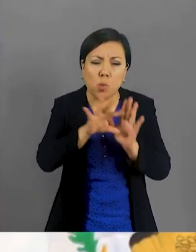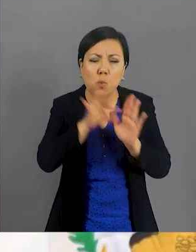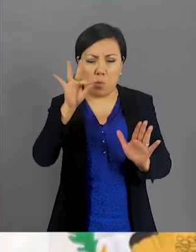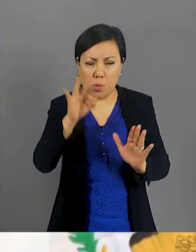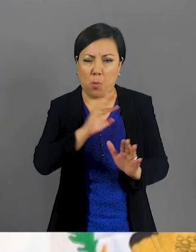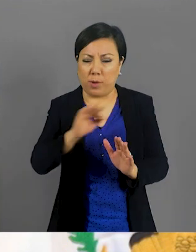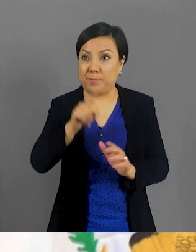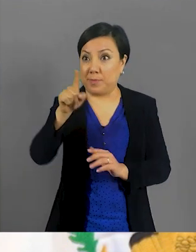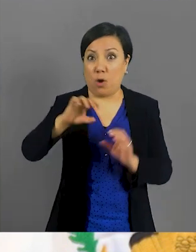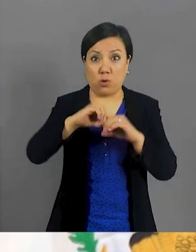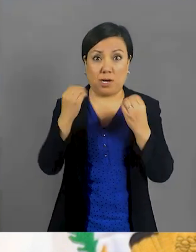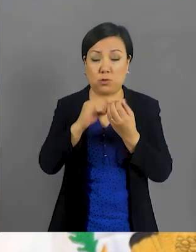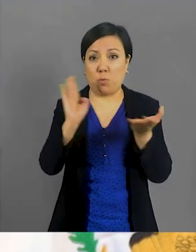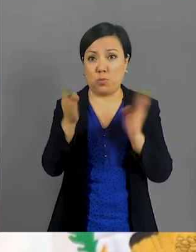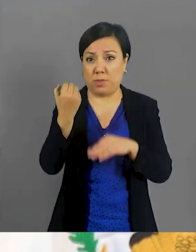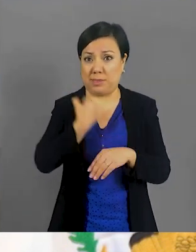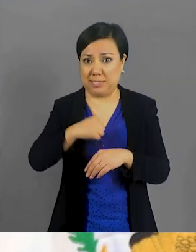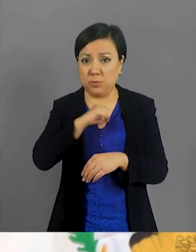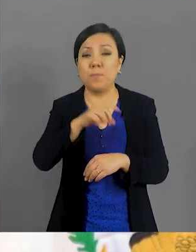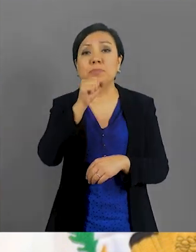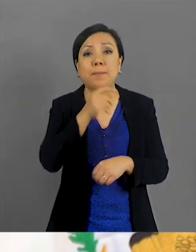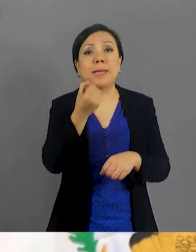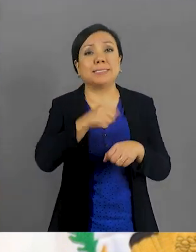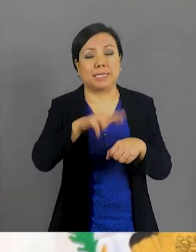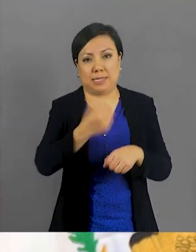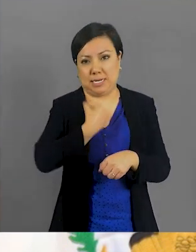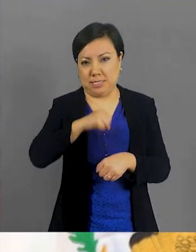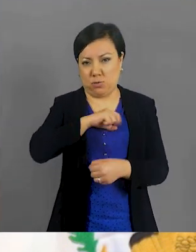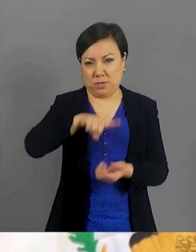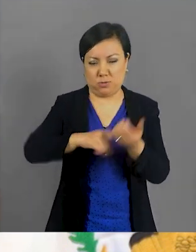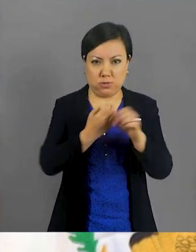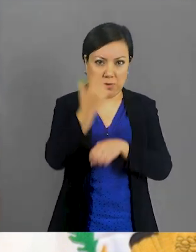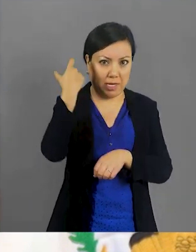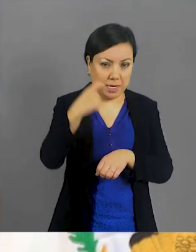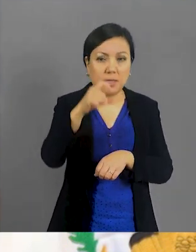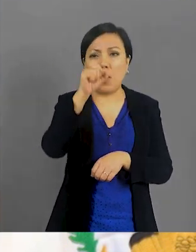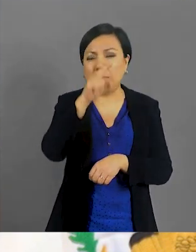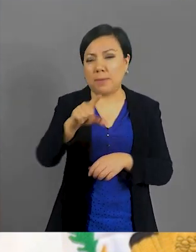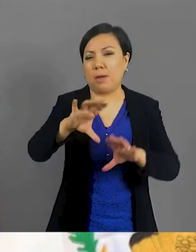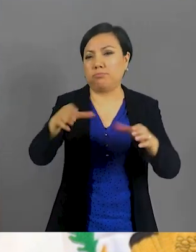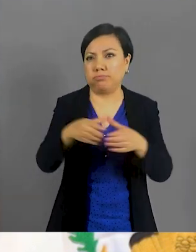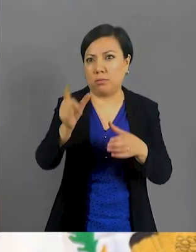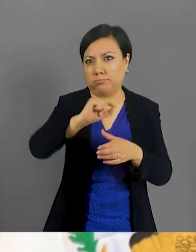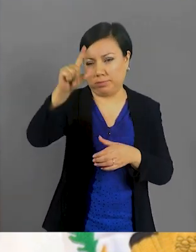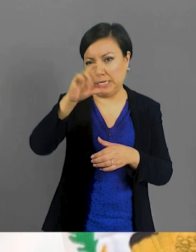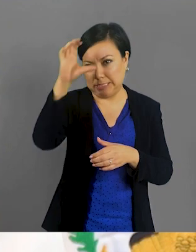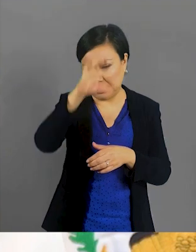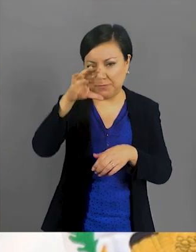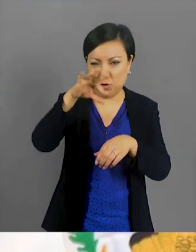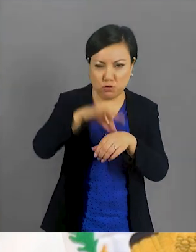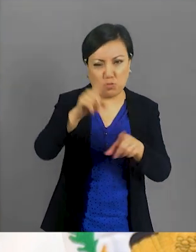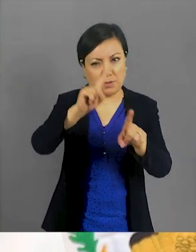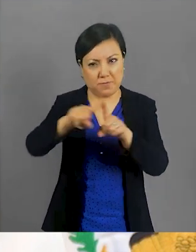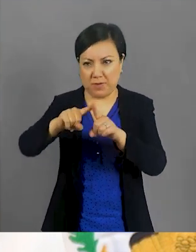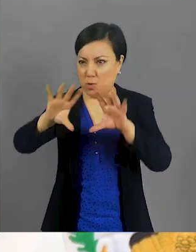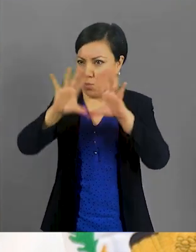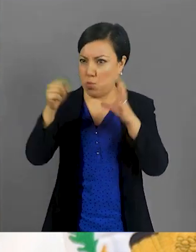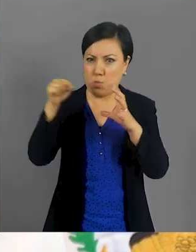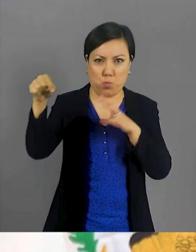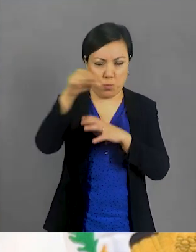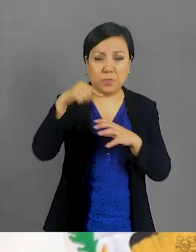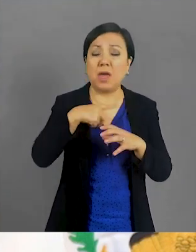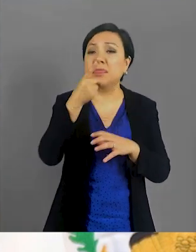Recientemente la Organización Mundial de la Salud, así como la Secretaría de Salud de nuestro estado y en general autoridades médicas y científicas de todo el mundo,